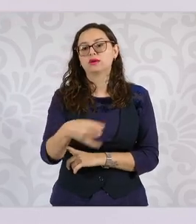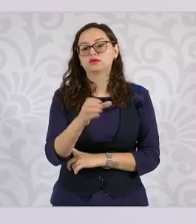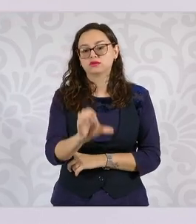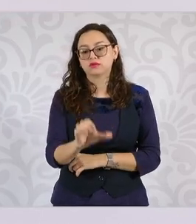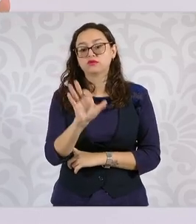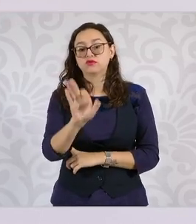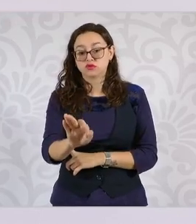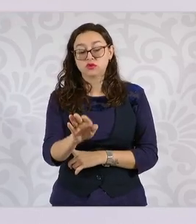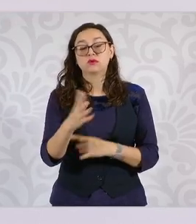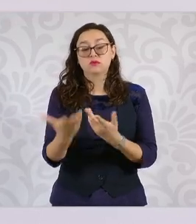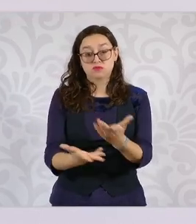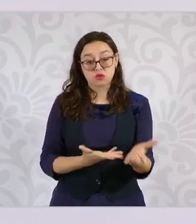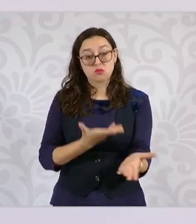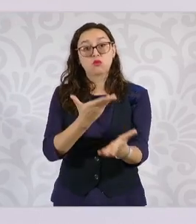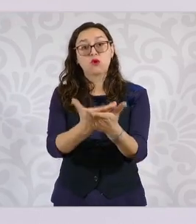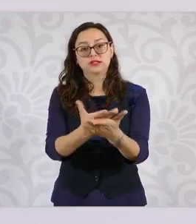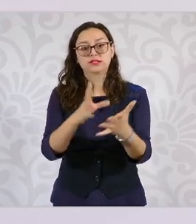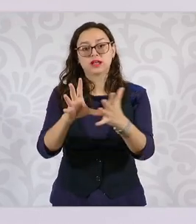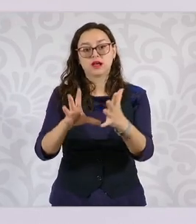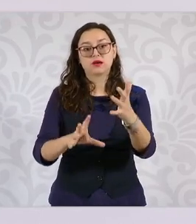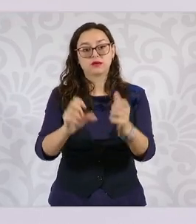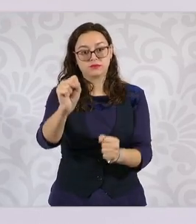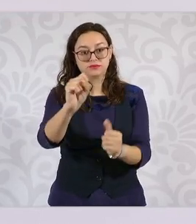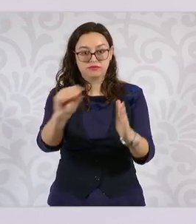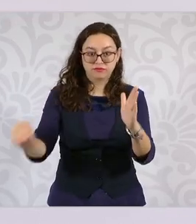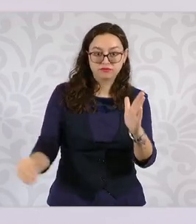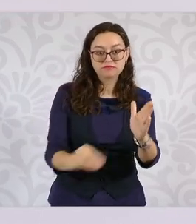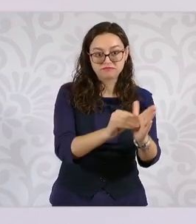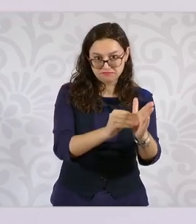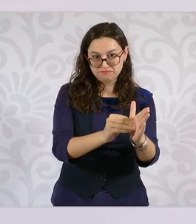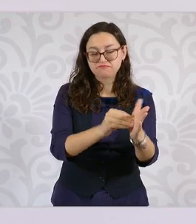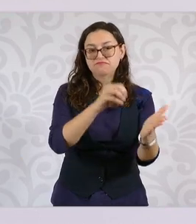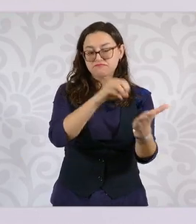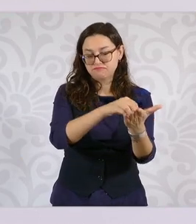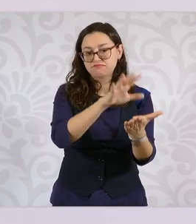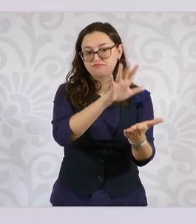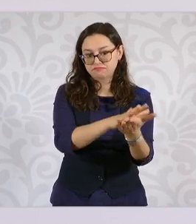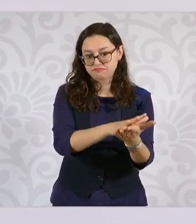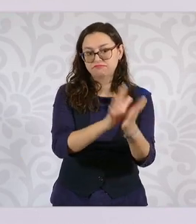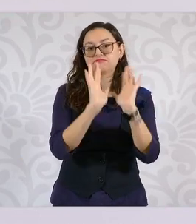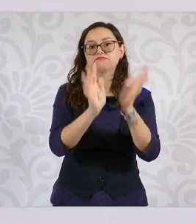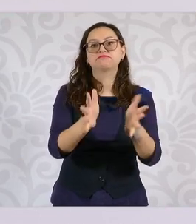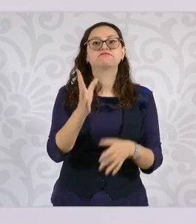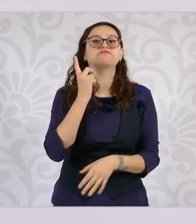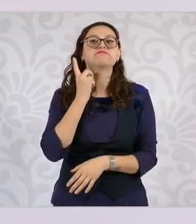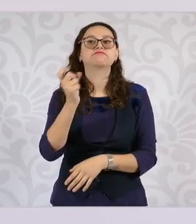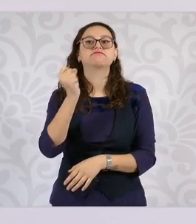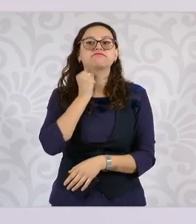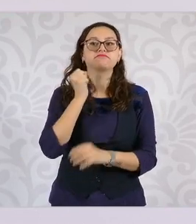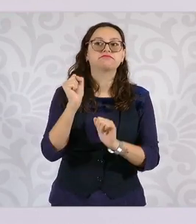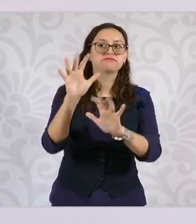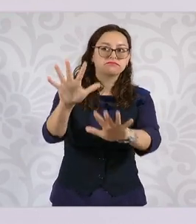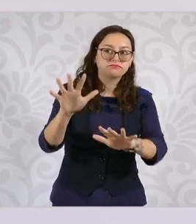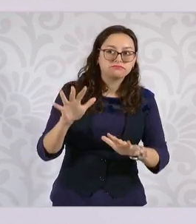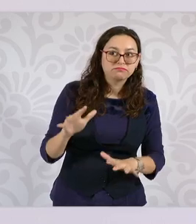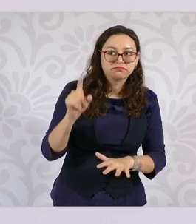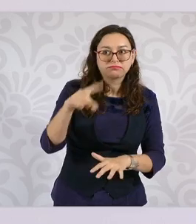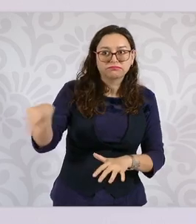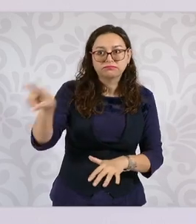Constitución, ya va avanzado en el Congreso y